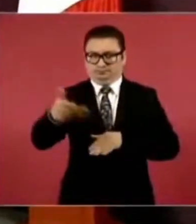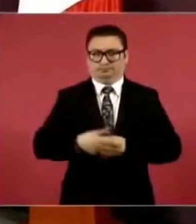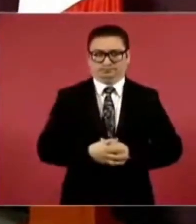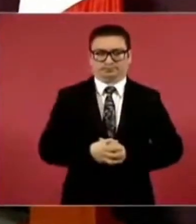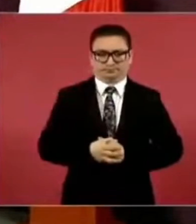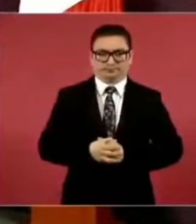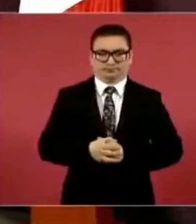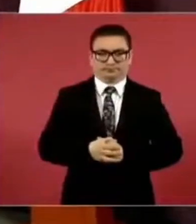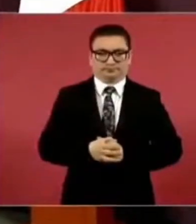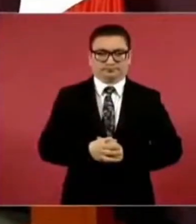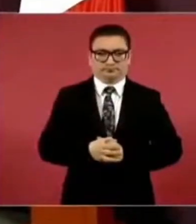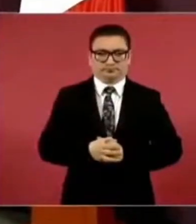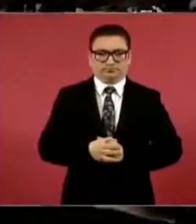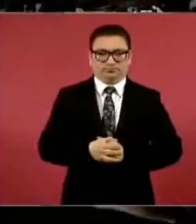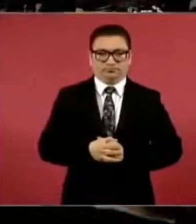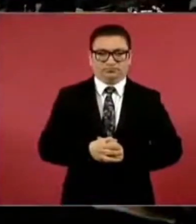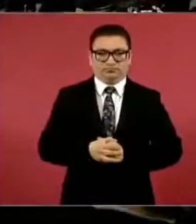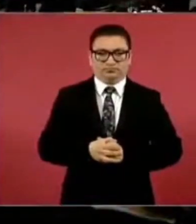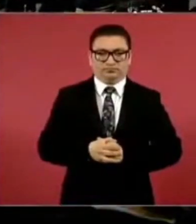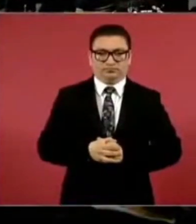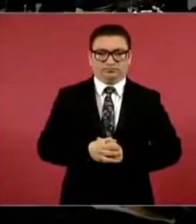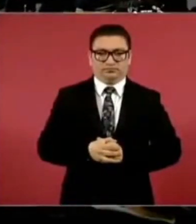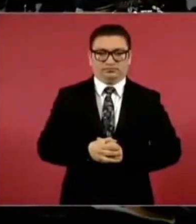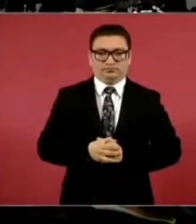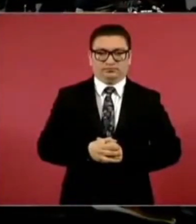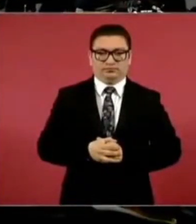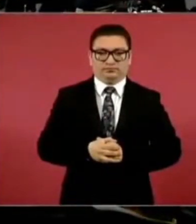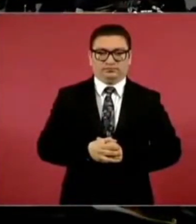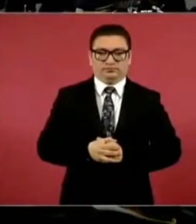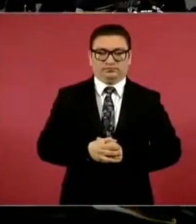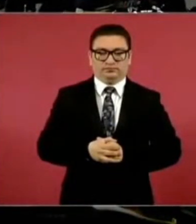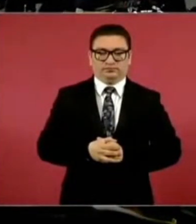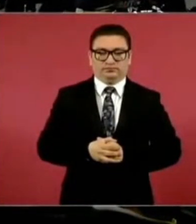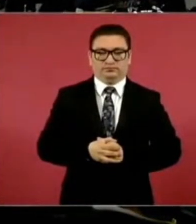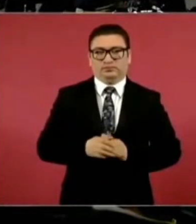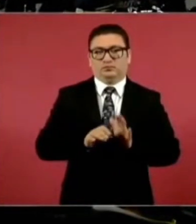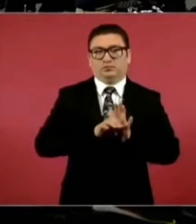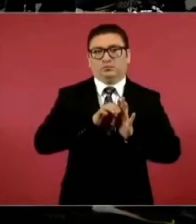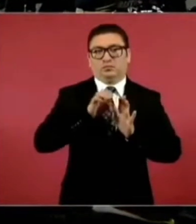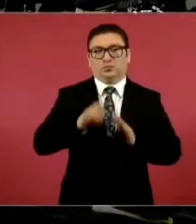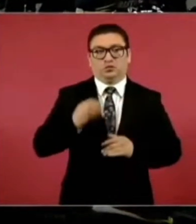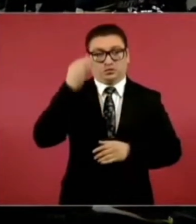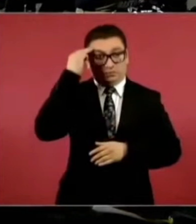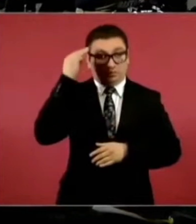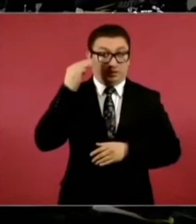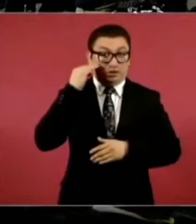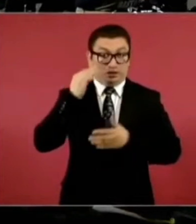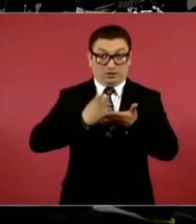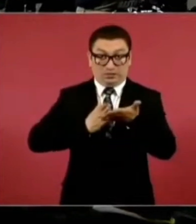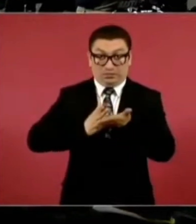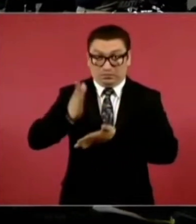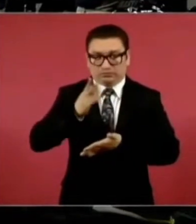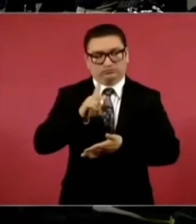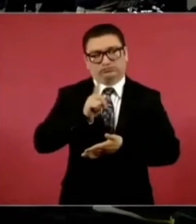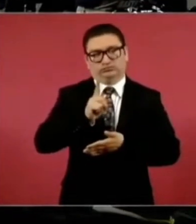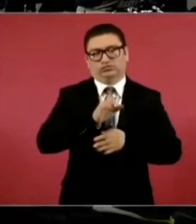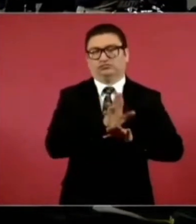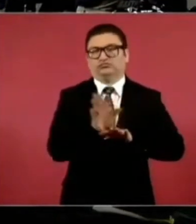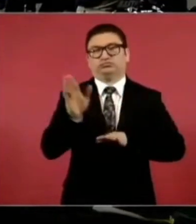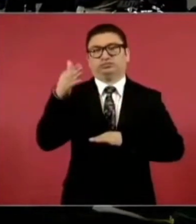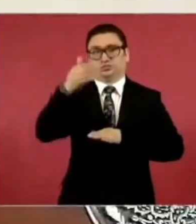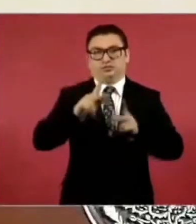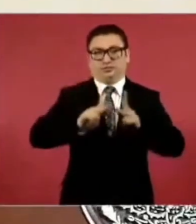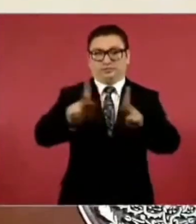no pasamos en medio de Mérida ahora acabamos de inaugurar el parque de la